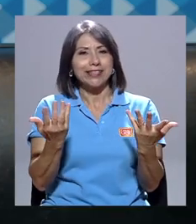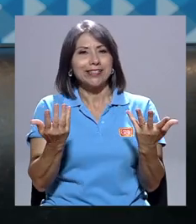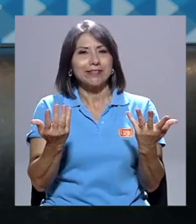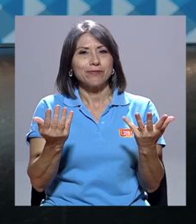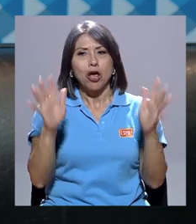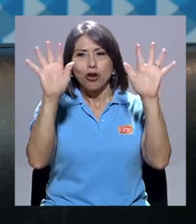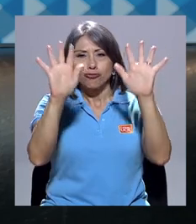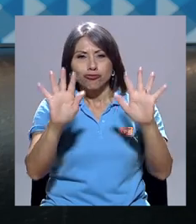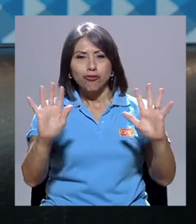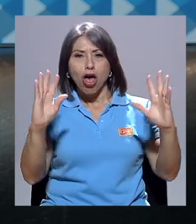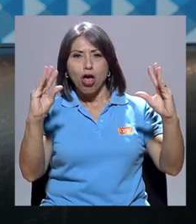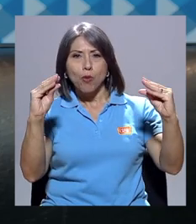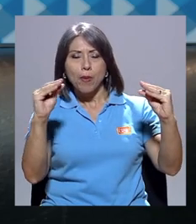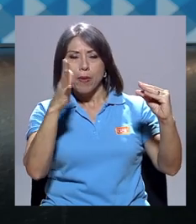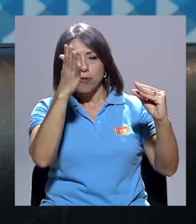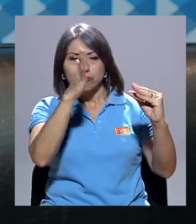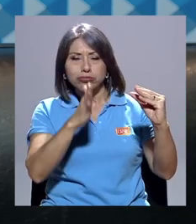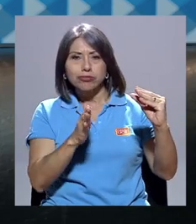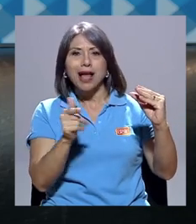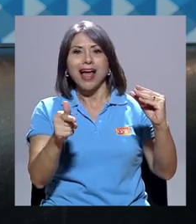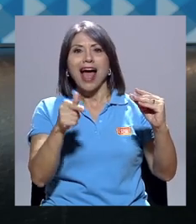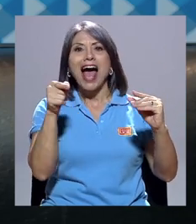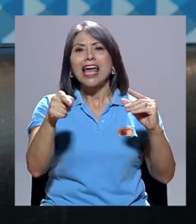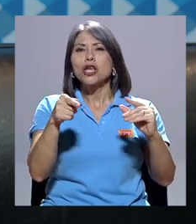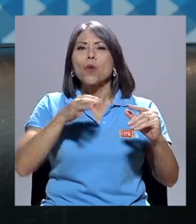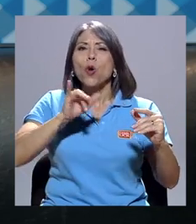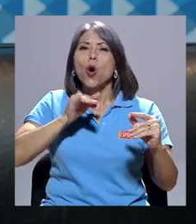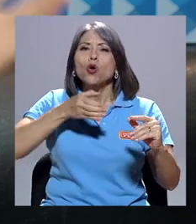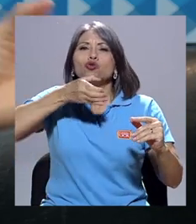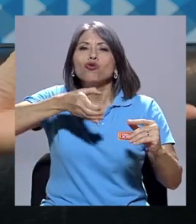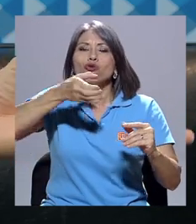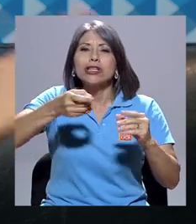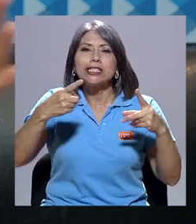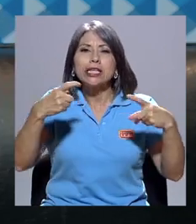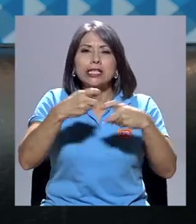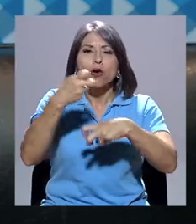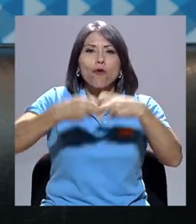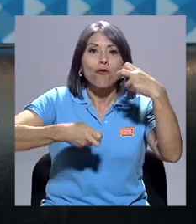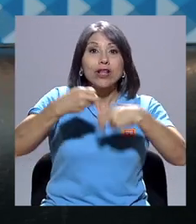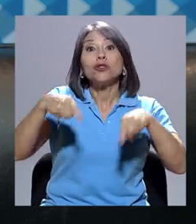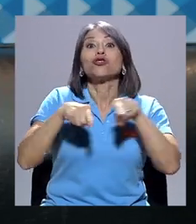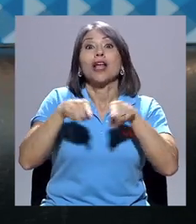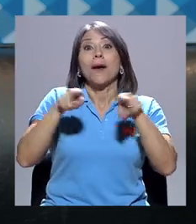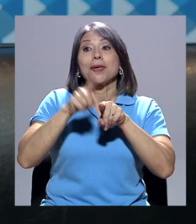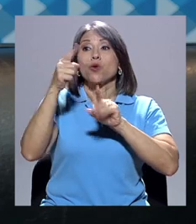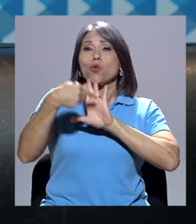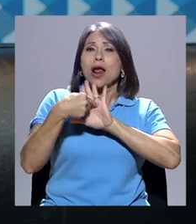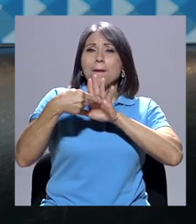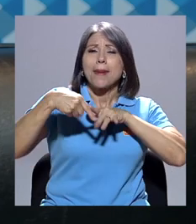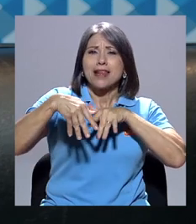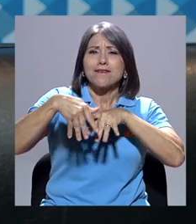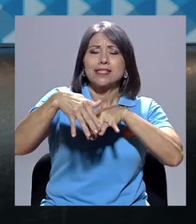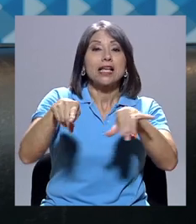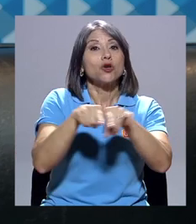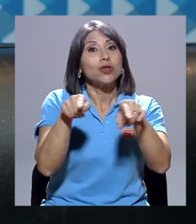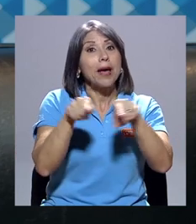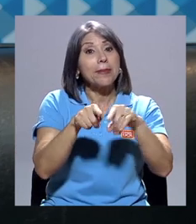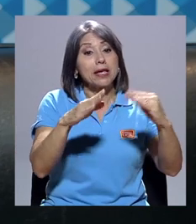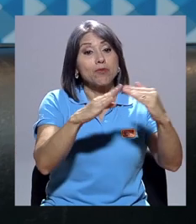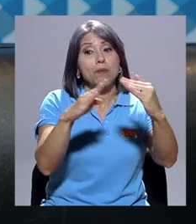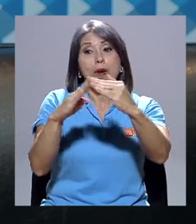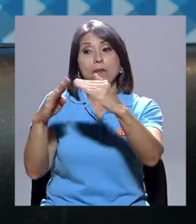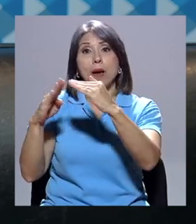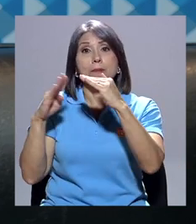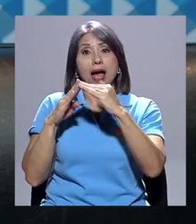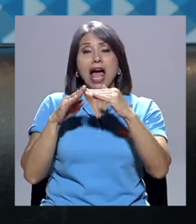Hay algunas sugerencias de conflictos, hay una manifestación, también hay un cacerío, hay un puño